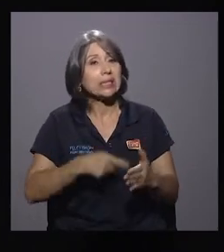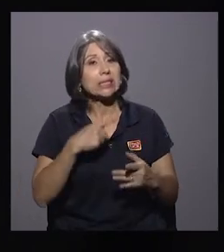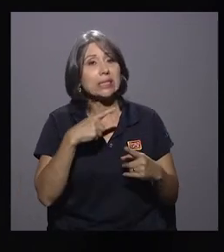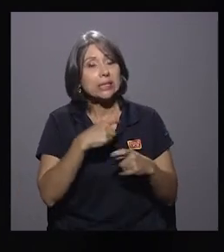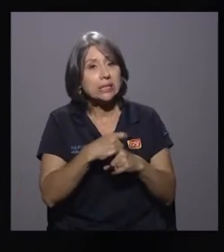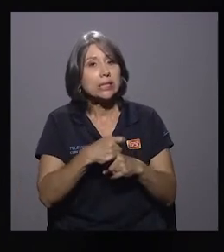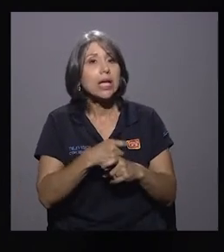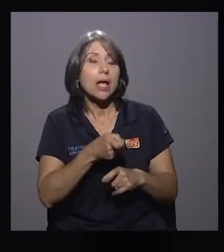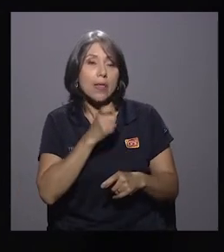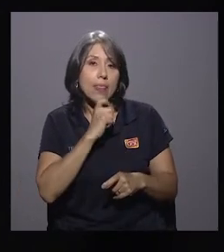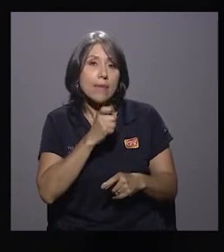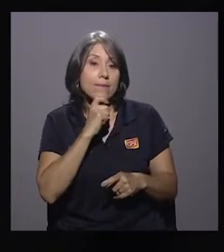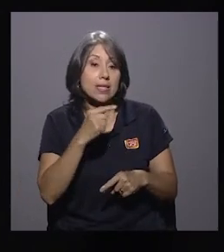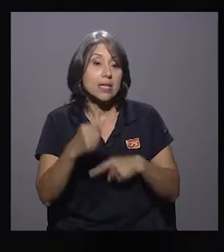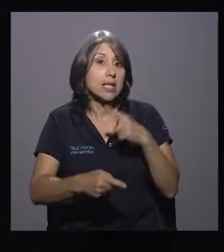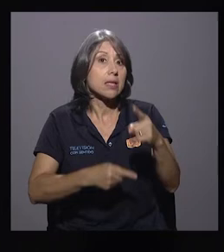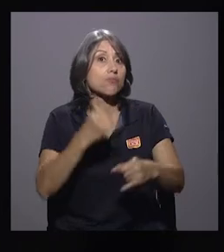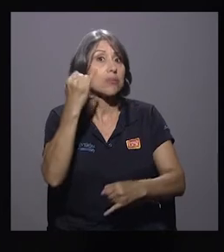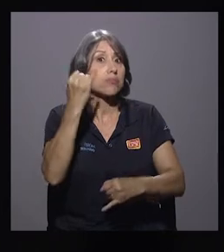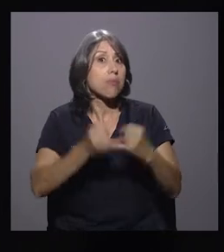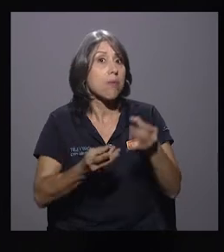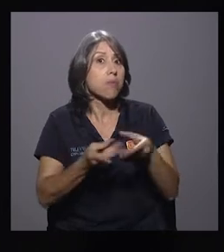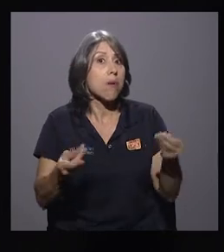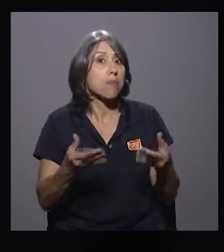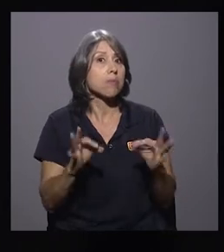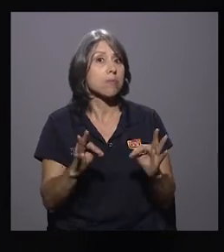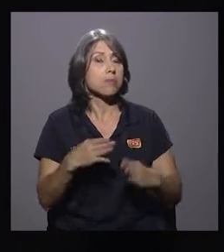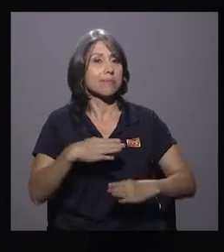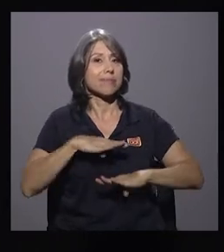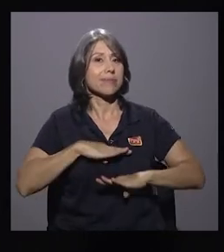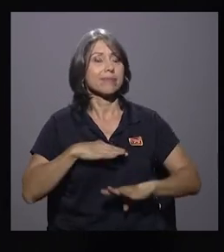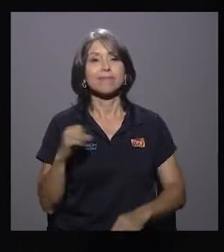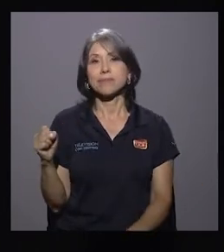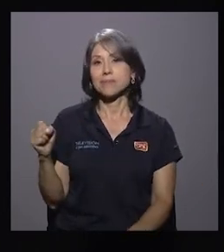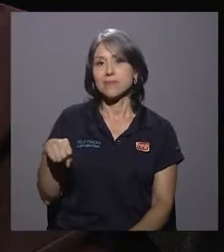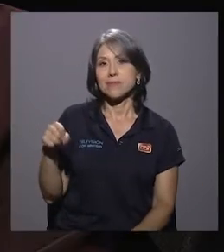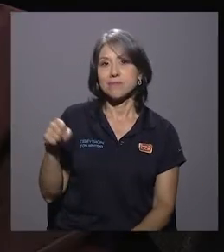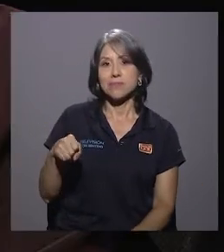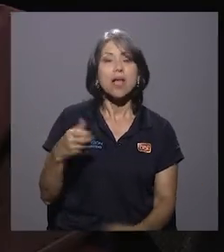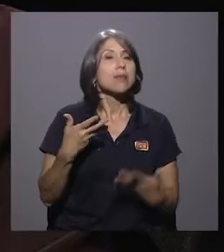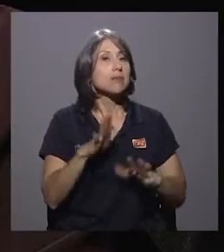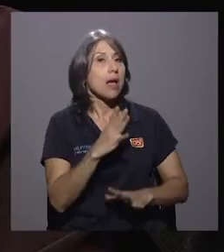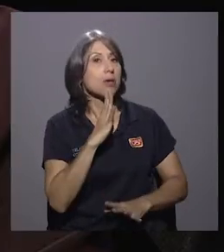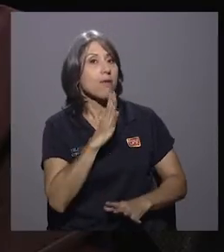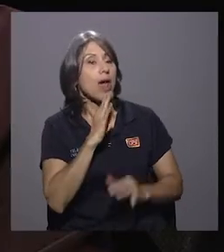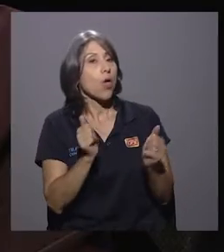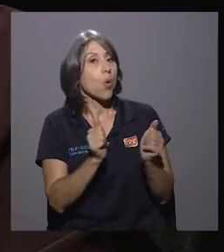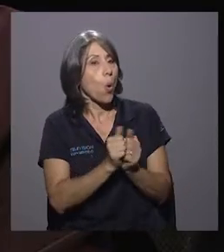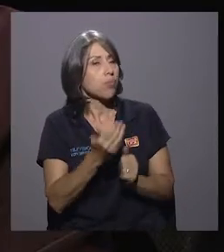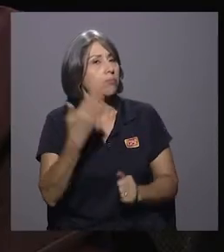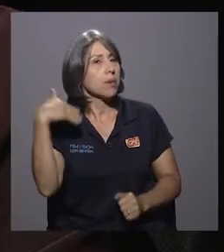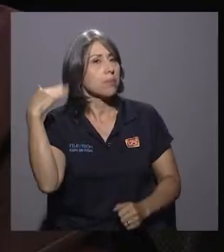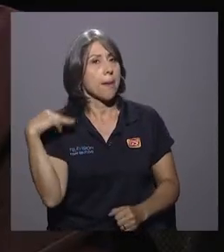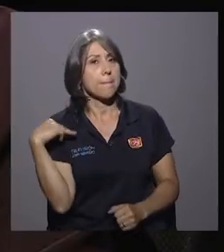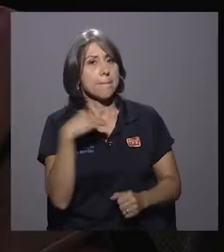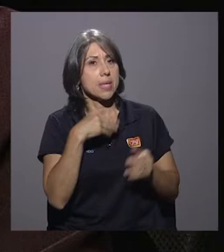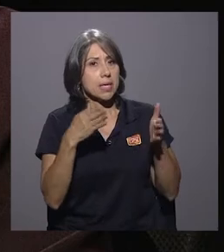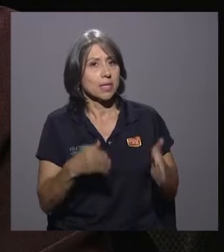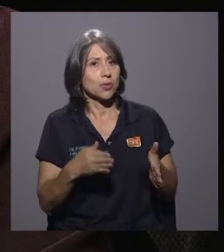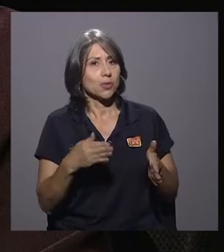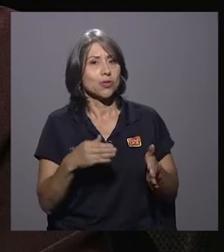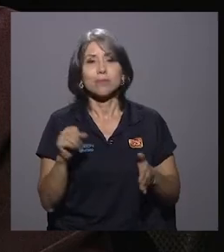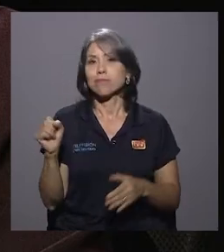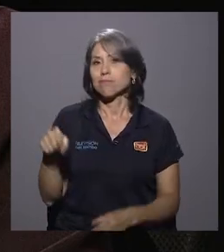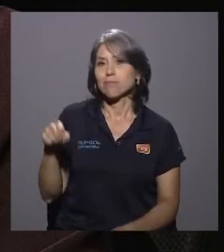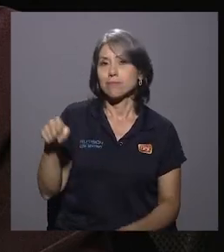cuesta que lleguen a un destino totalmente satisfactorio. Sí. Lo he conversado con ministros en el pasado, inclusive. Sí. Recuerdo a